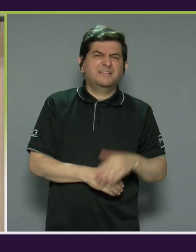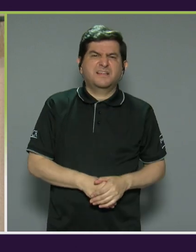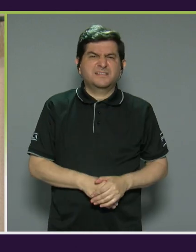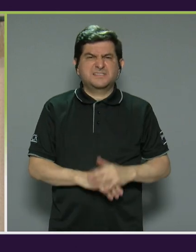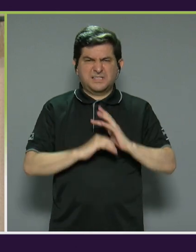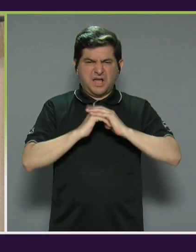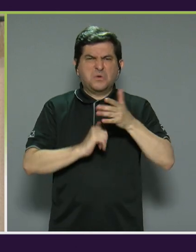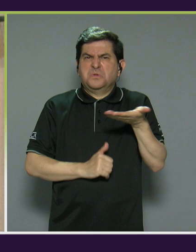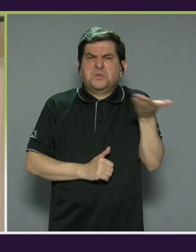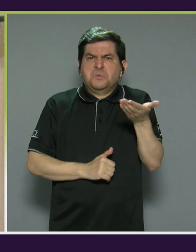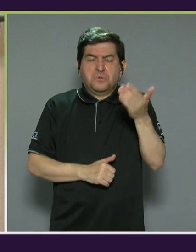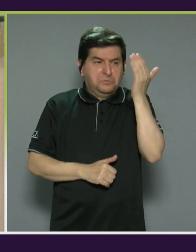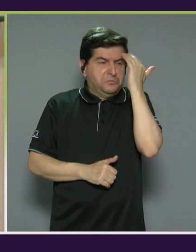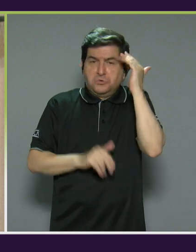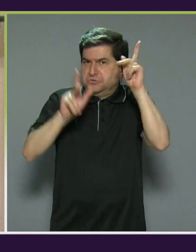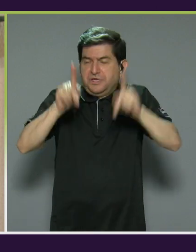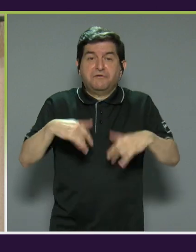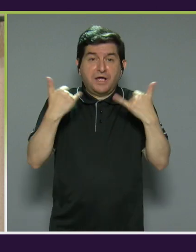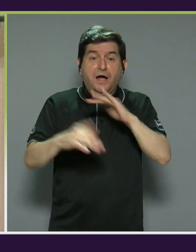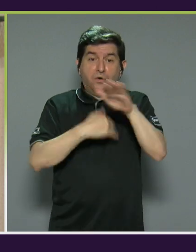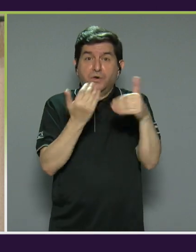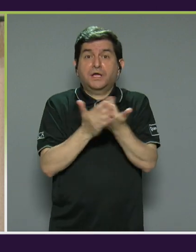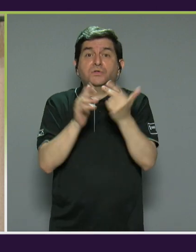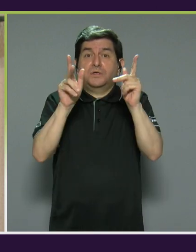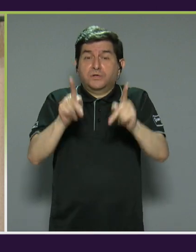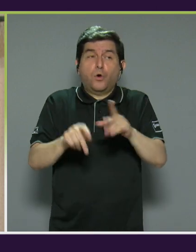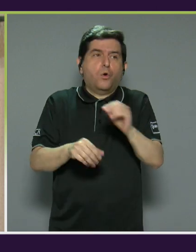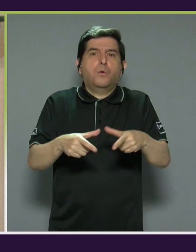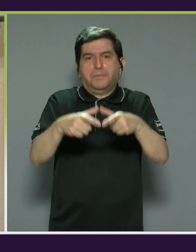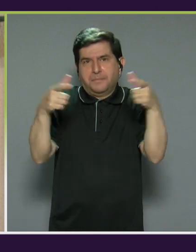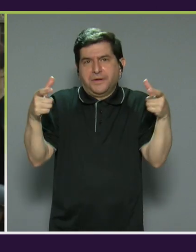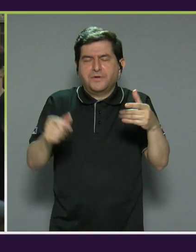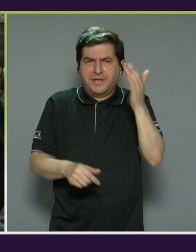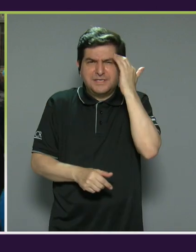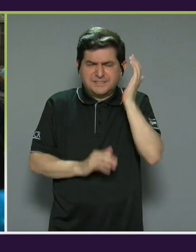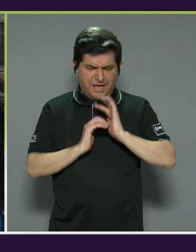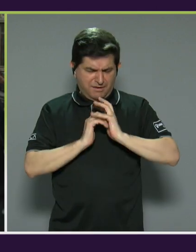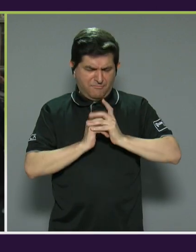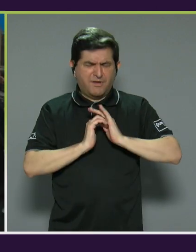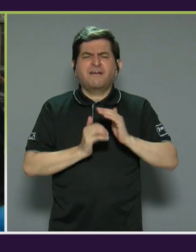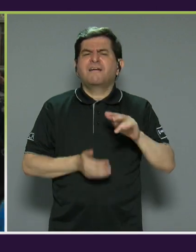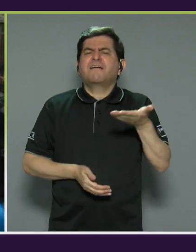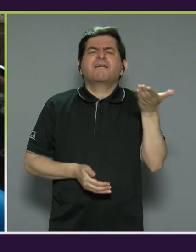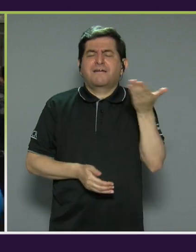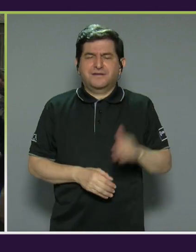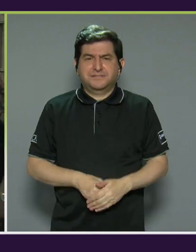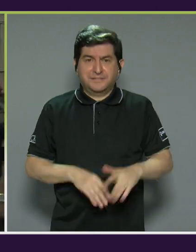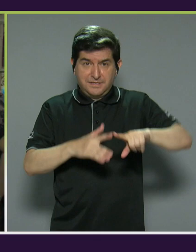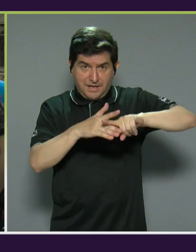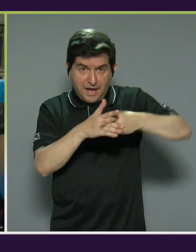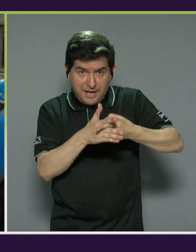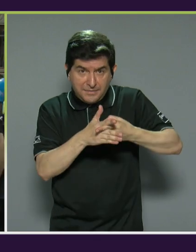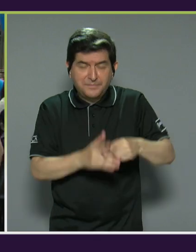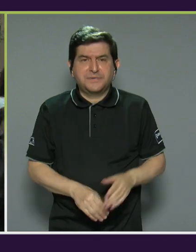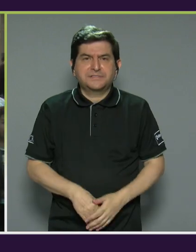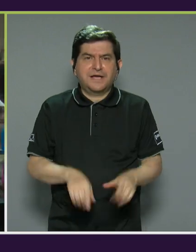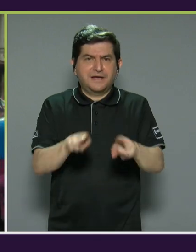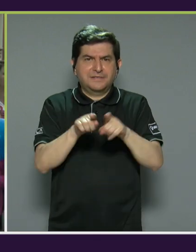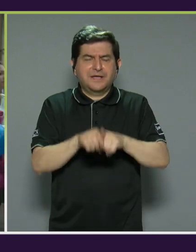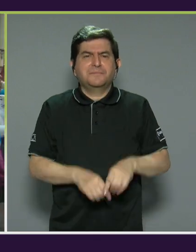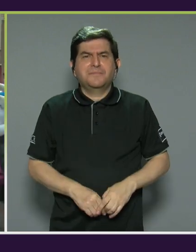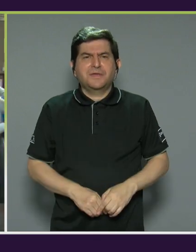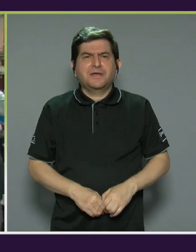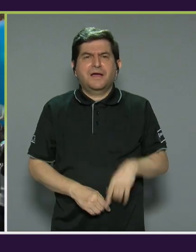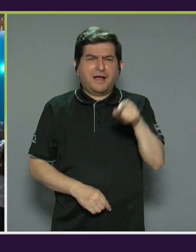autismo y nadie sabía, ahora todo el mundo o mucha gente sabe que es autismo. Cuando empezamos iluminando los